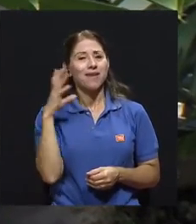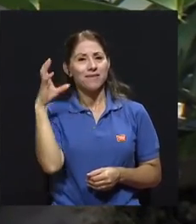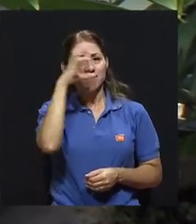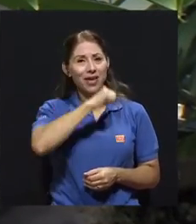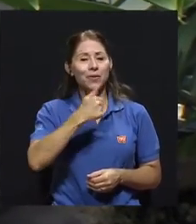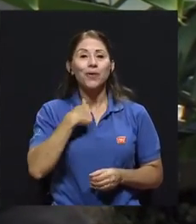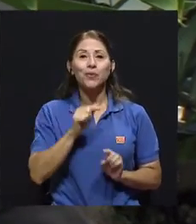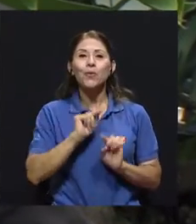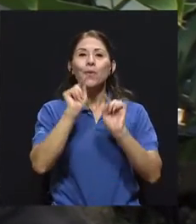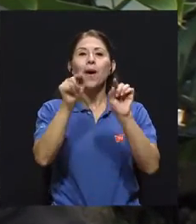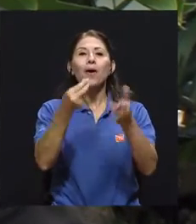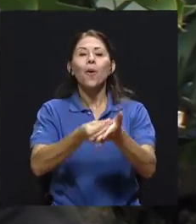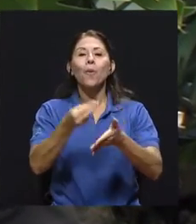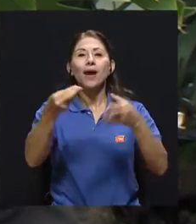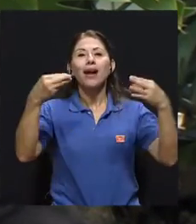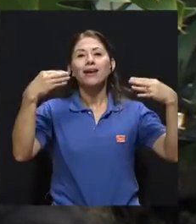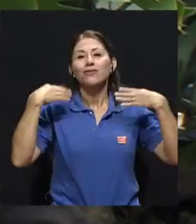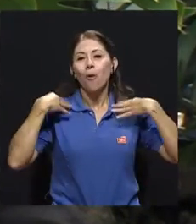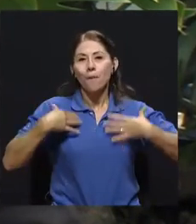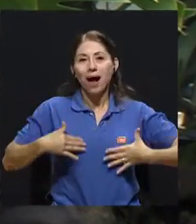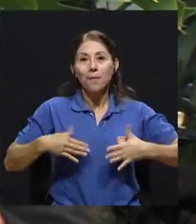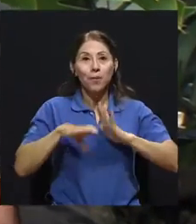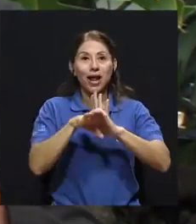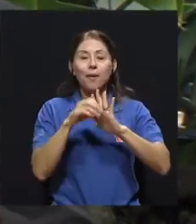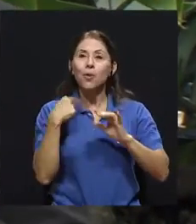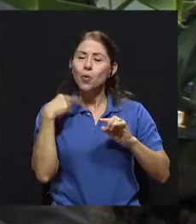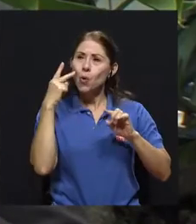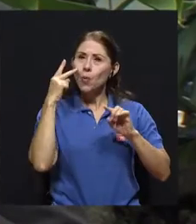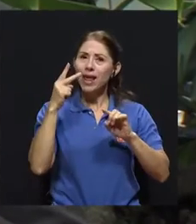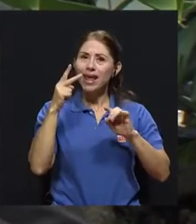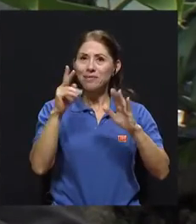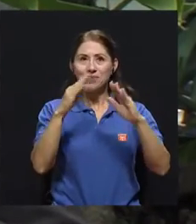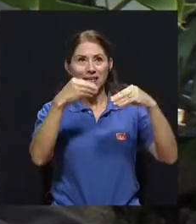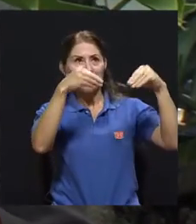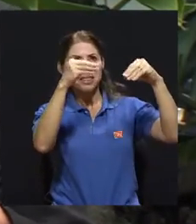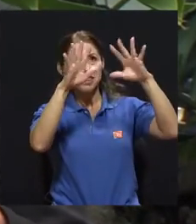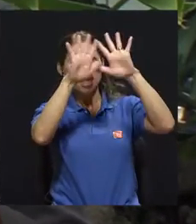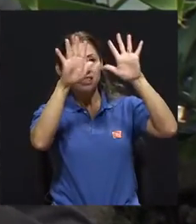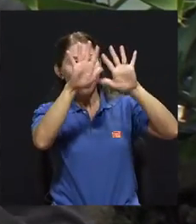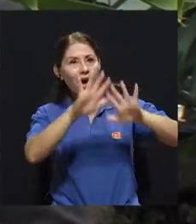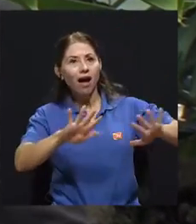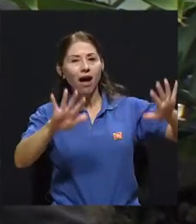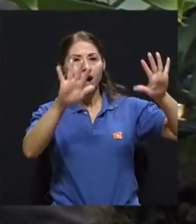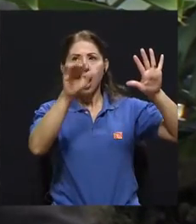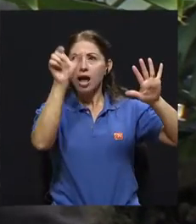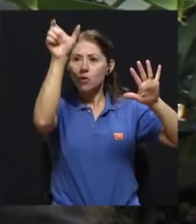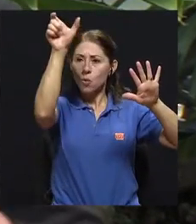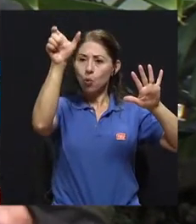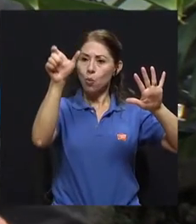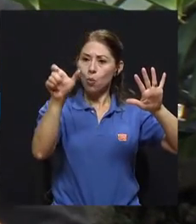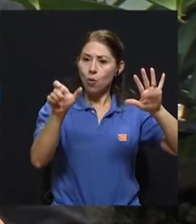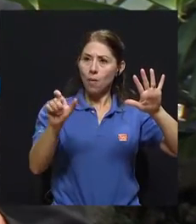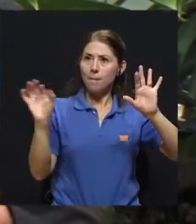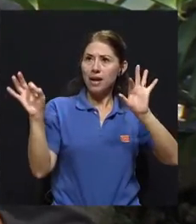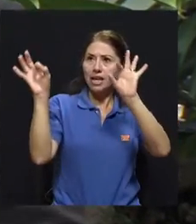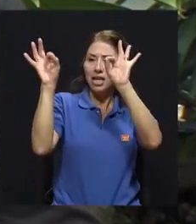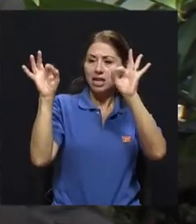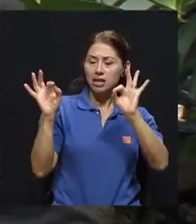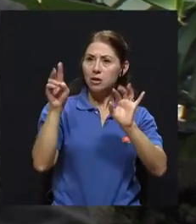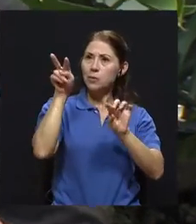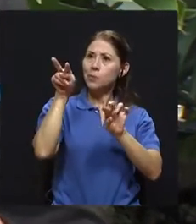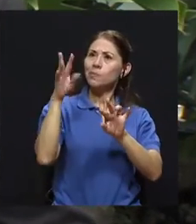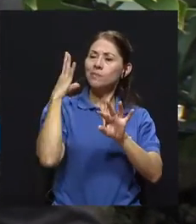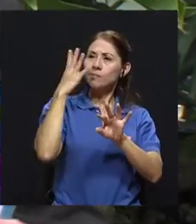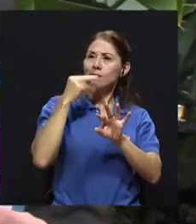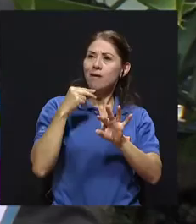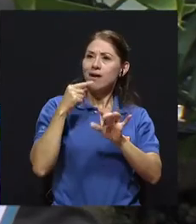comprar ropa, ¿verdad? Que el maniquí que está al frente de la tienda donde se ve muy bonito, la ropa llega a uno y